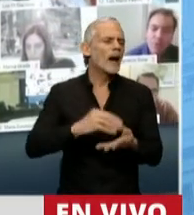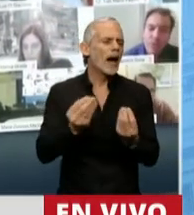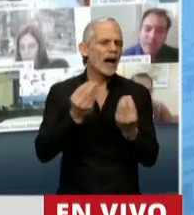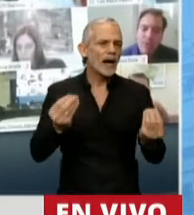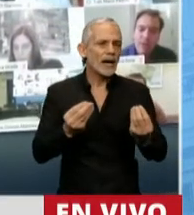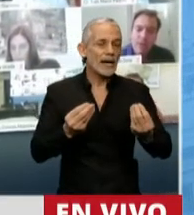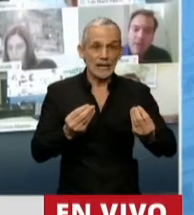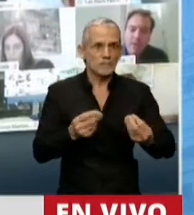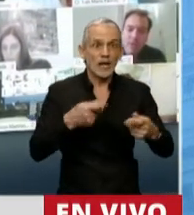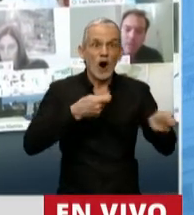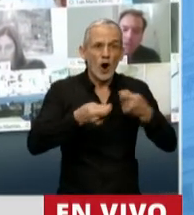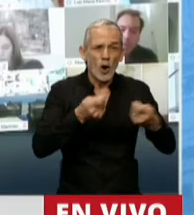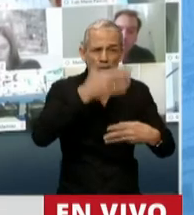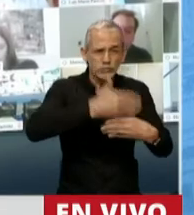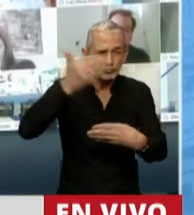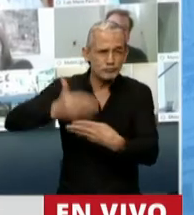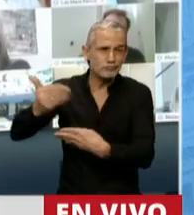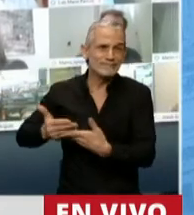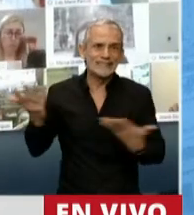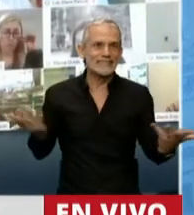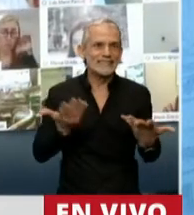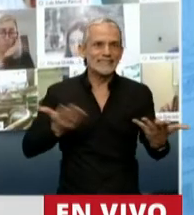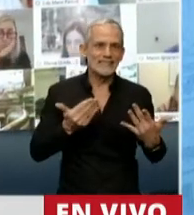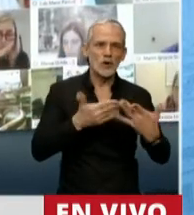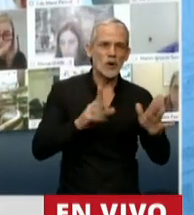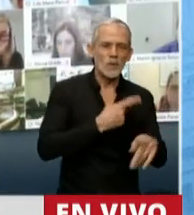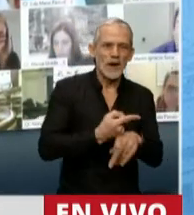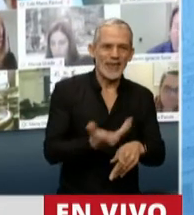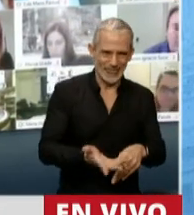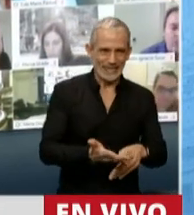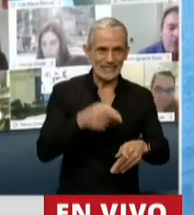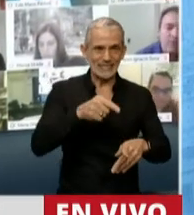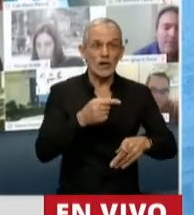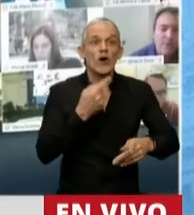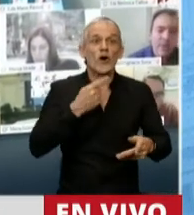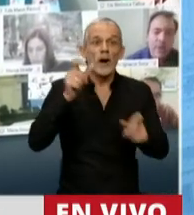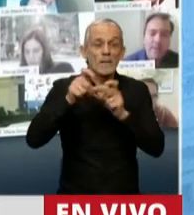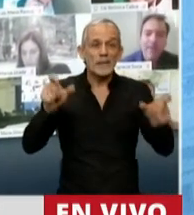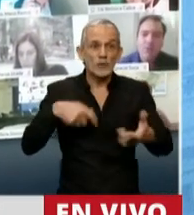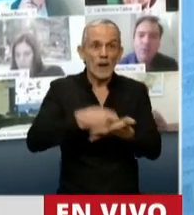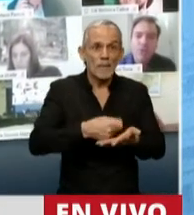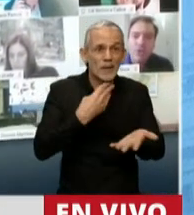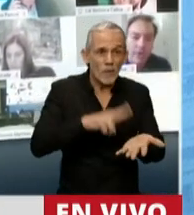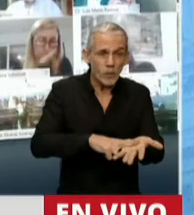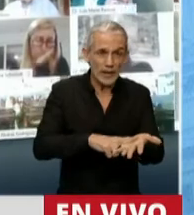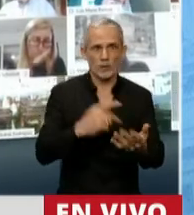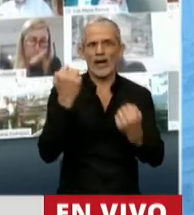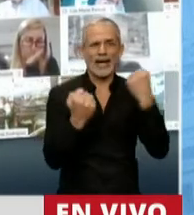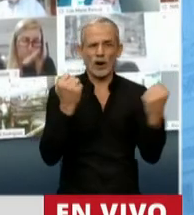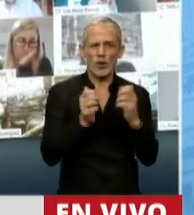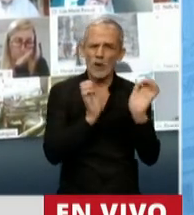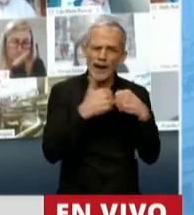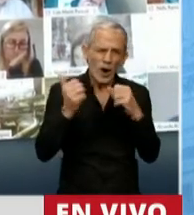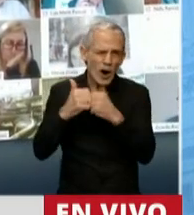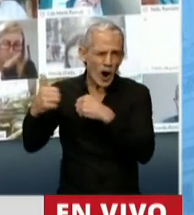pueden abrir sus comercios. Eso va sumergiendo lentamente a los contribuyentes en una economía subterránea